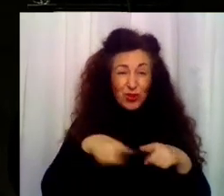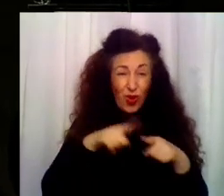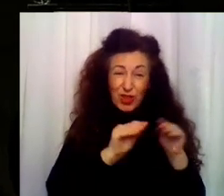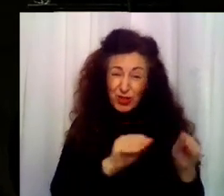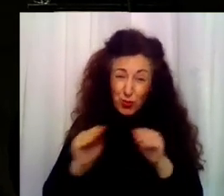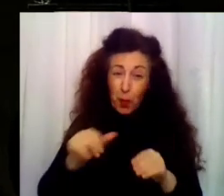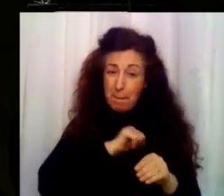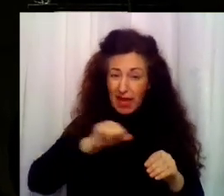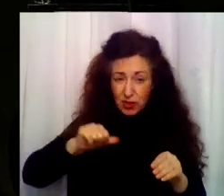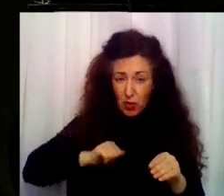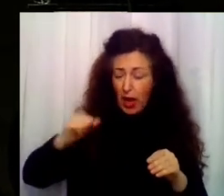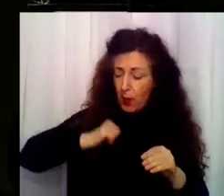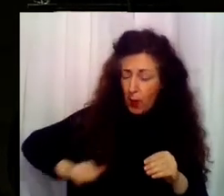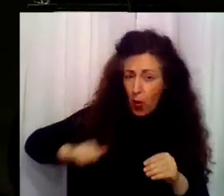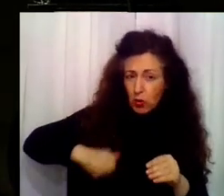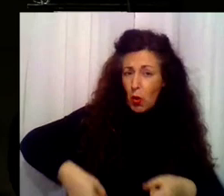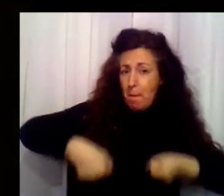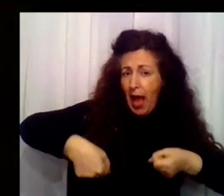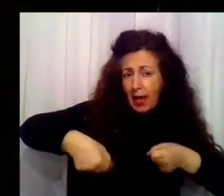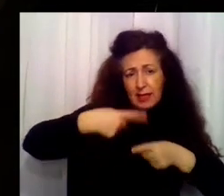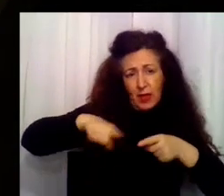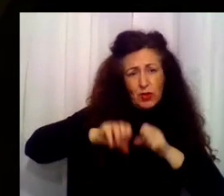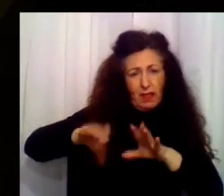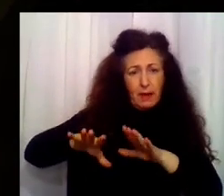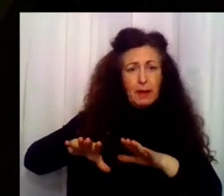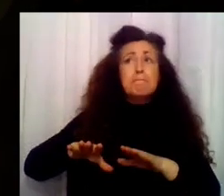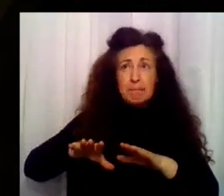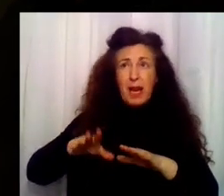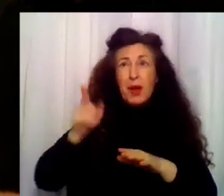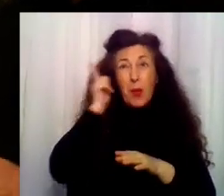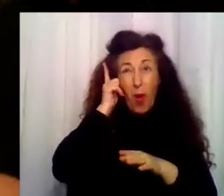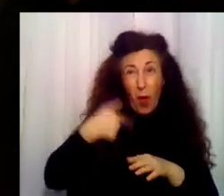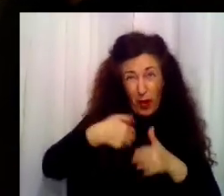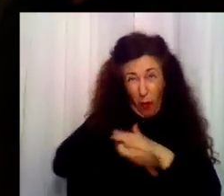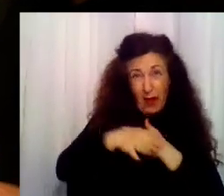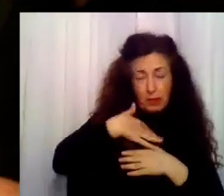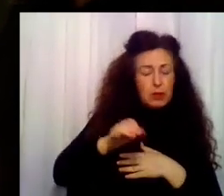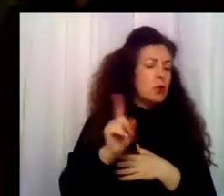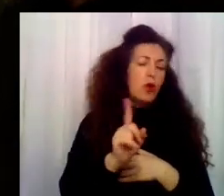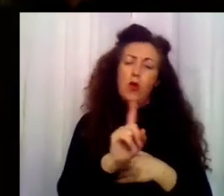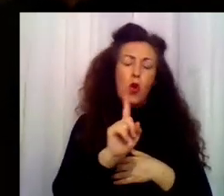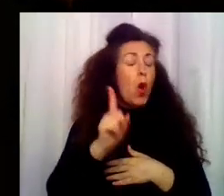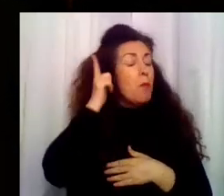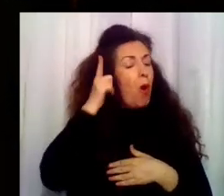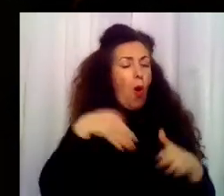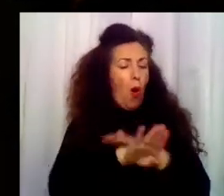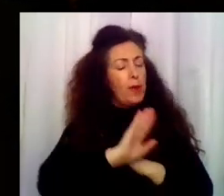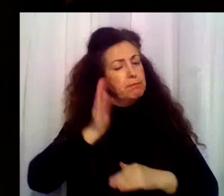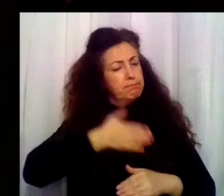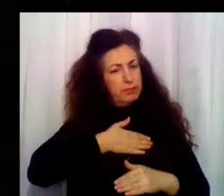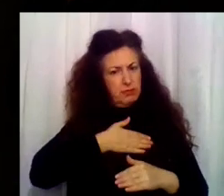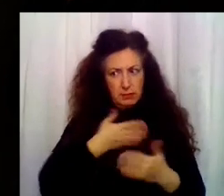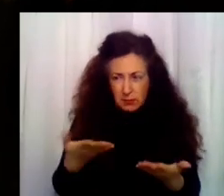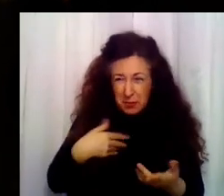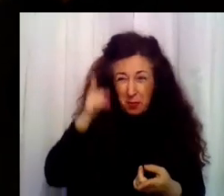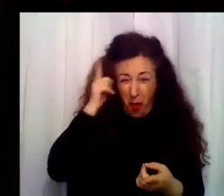personales aquí. El bolso, la maleta... Ya, pero ¿el móvil me lo podré quedar? No, no, no. El móvil de momento se queda aquí. ¿Qué? Pero está mi